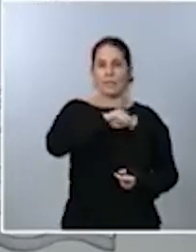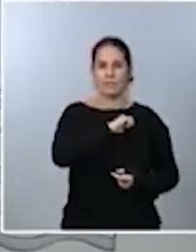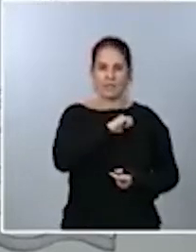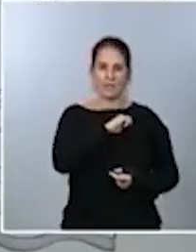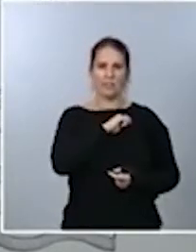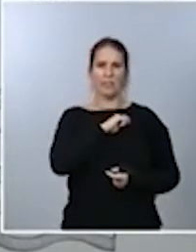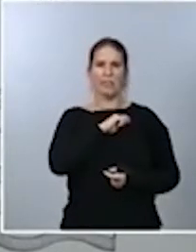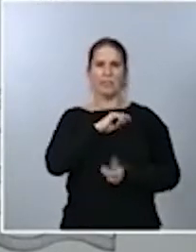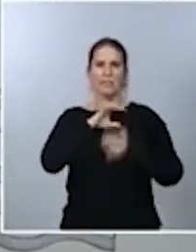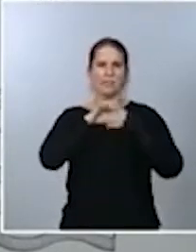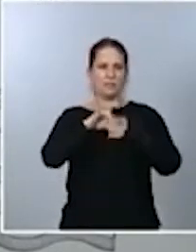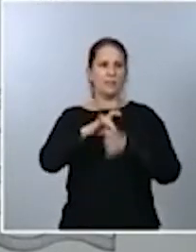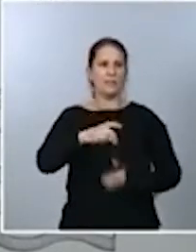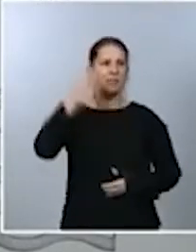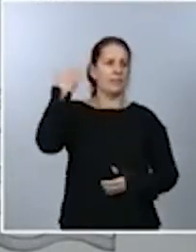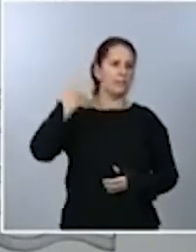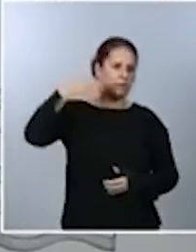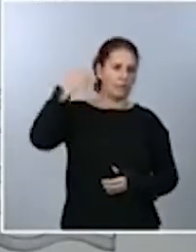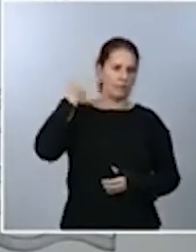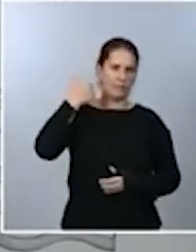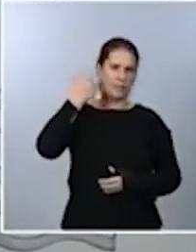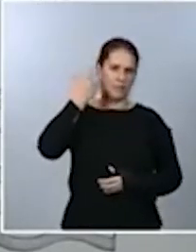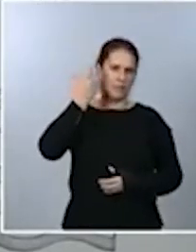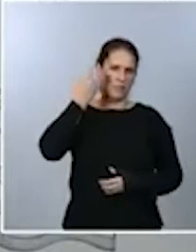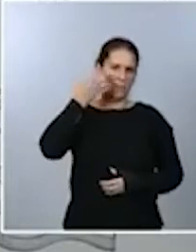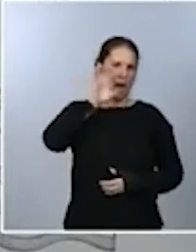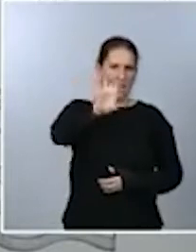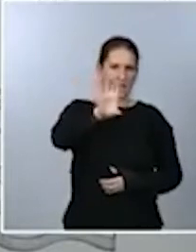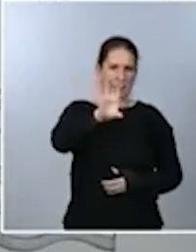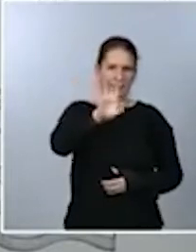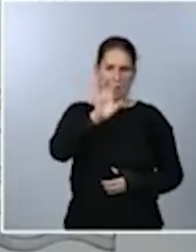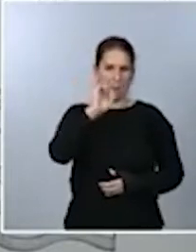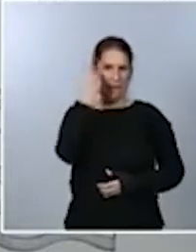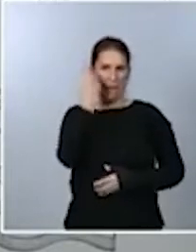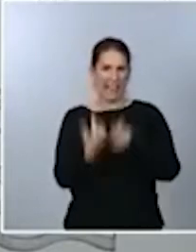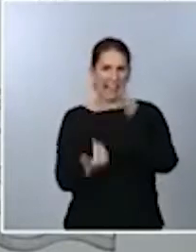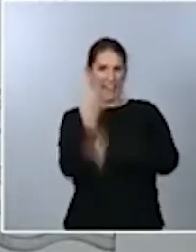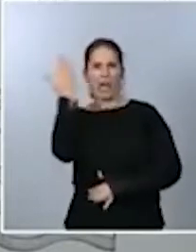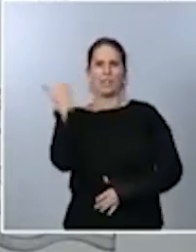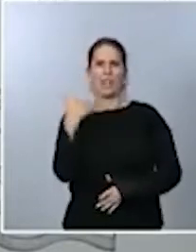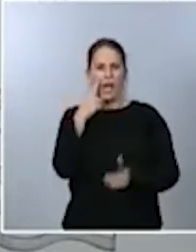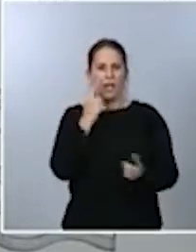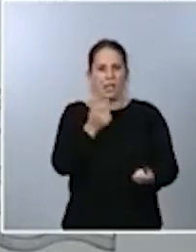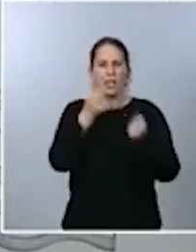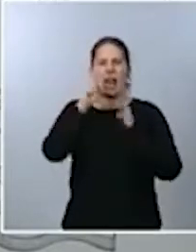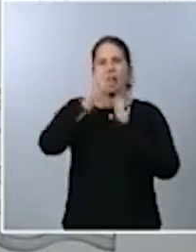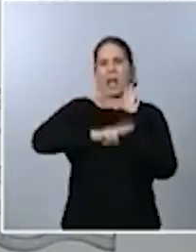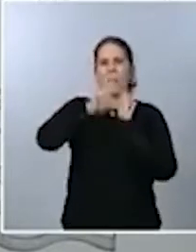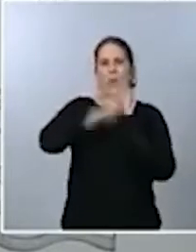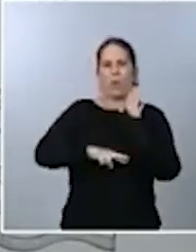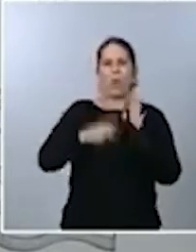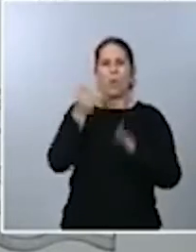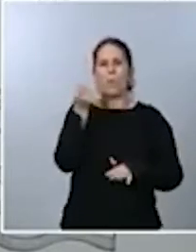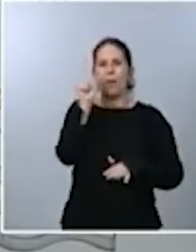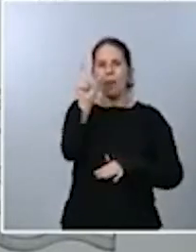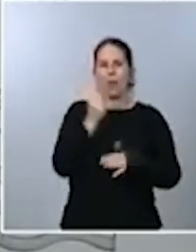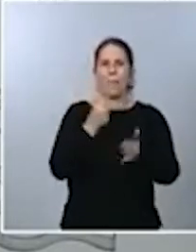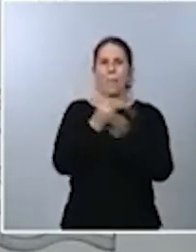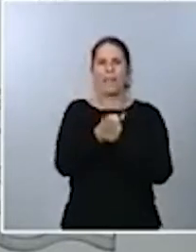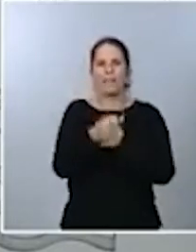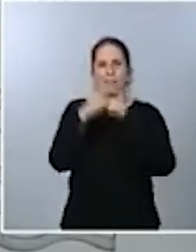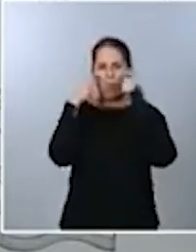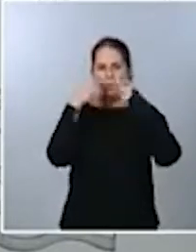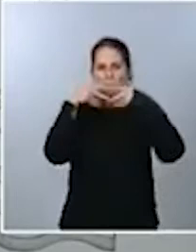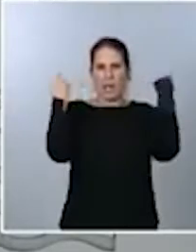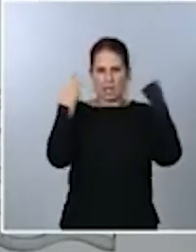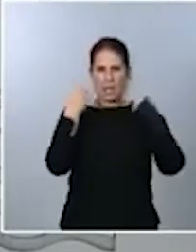países, de los pocos países, que desde el primer día reguló el precio máximo de la mascarilla. Es decir, que en este momento